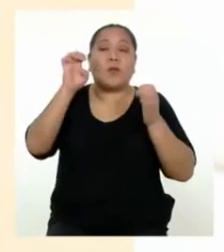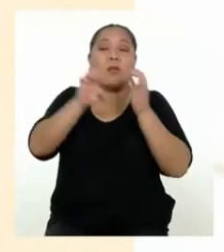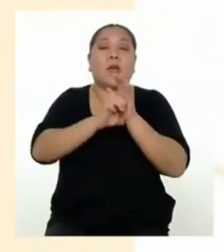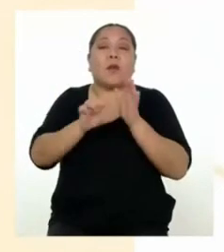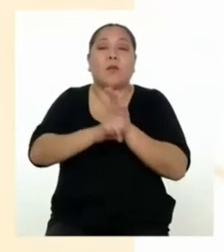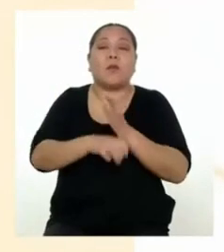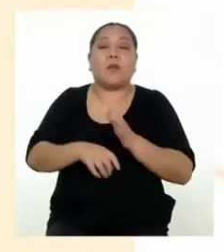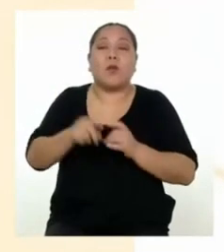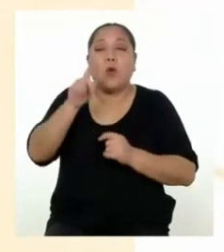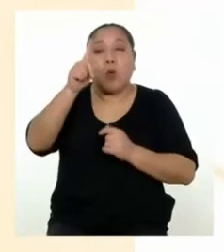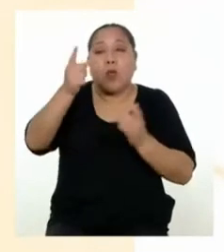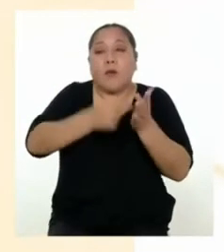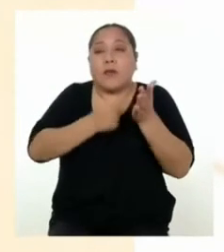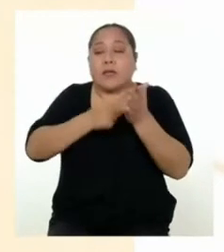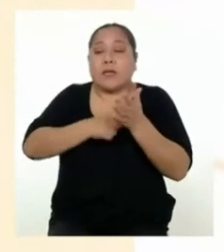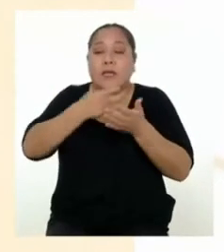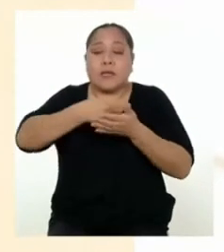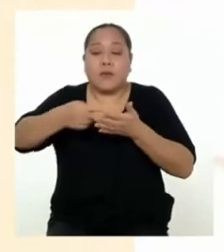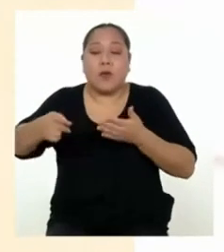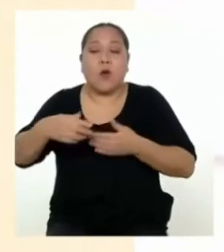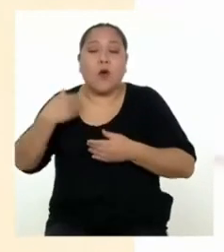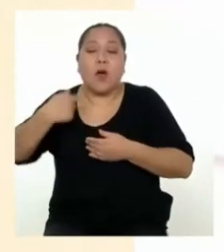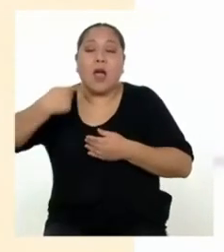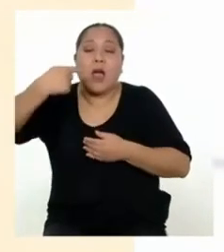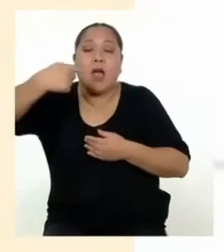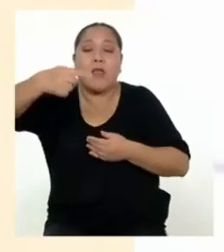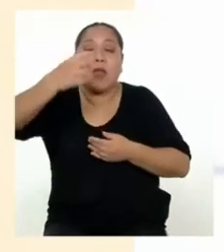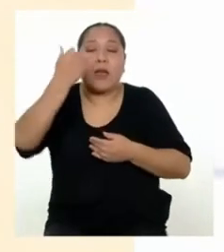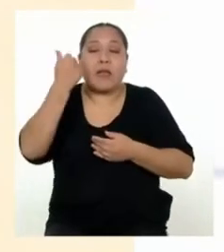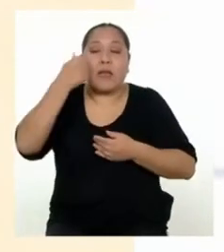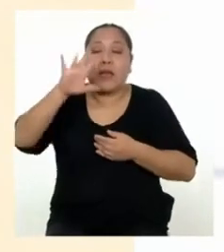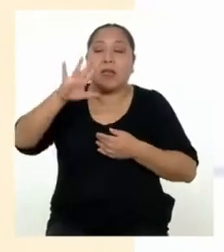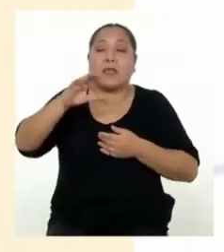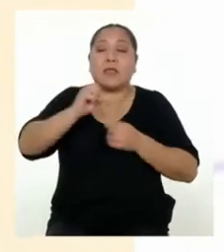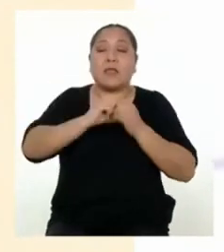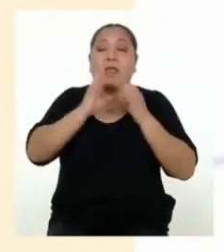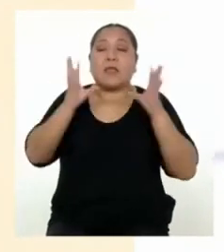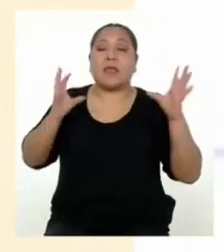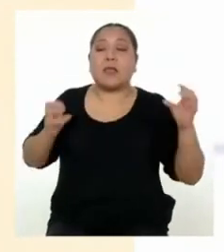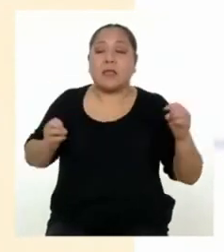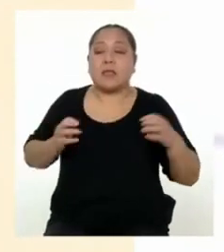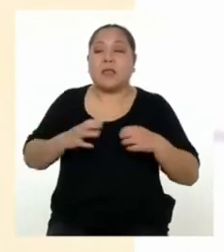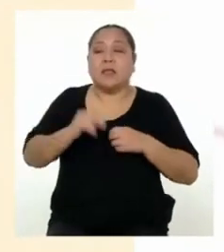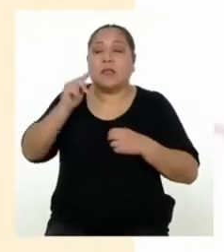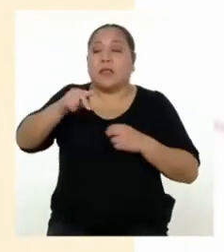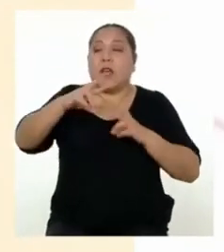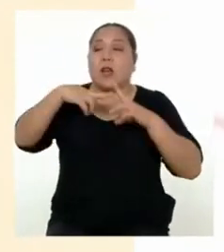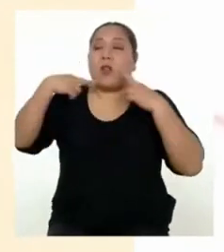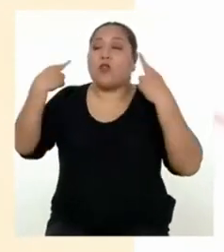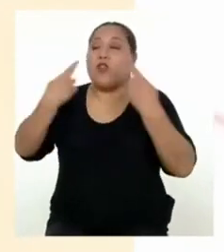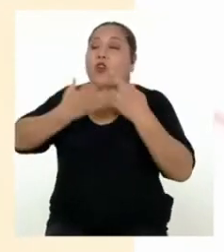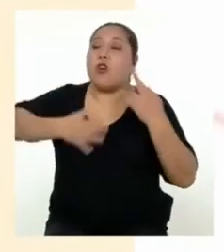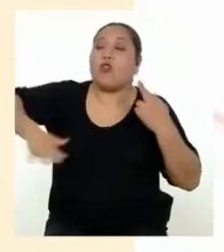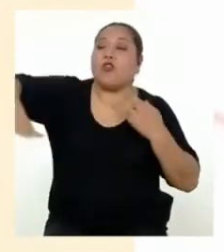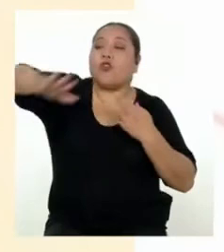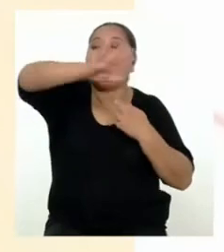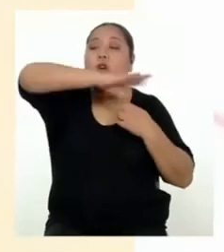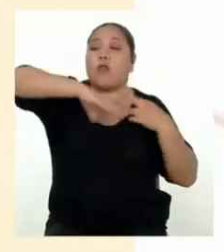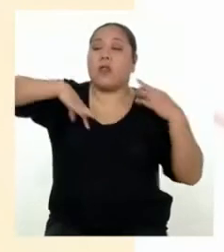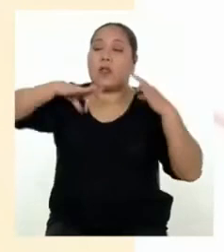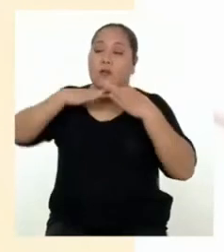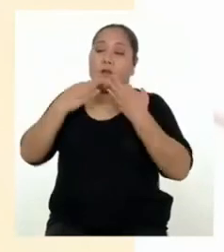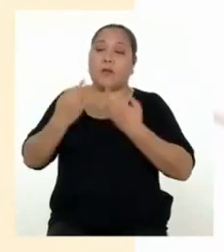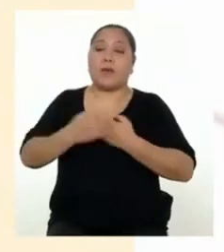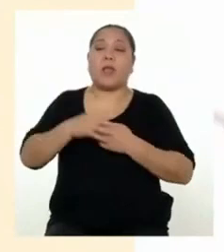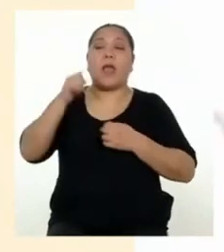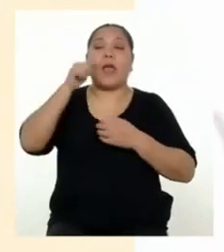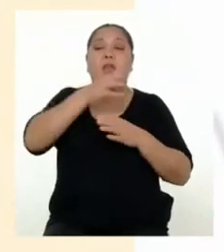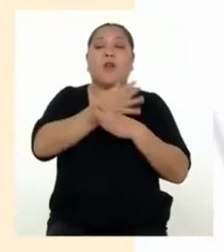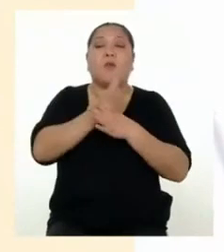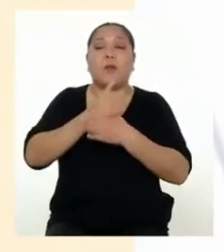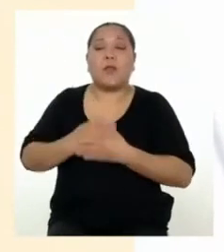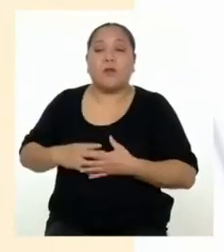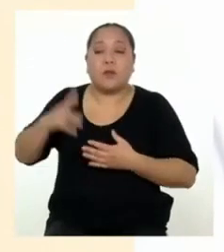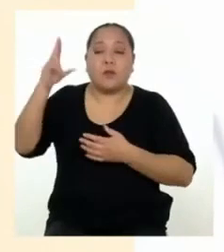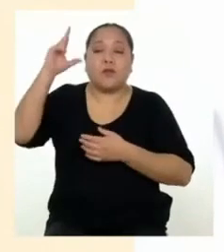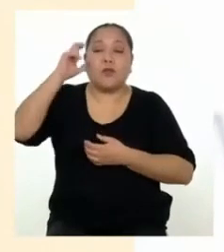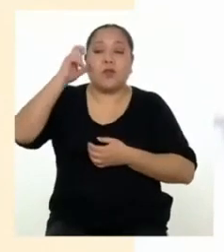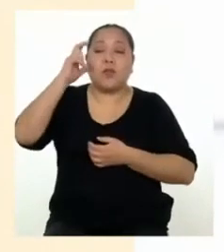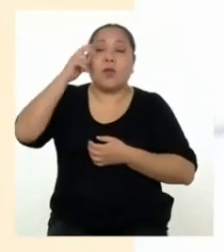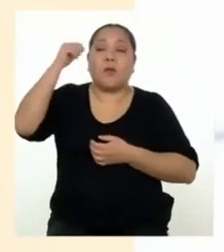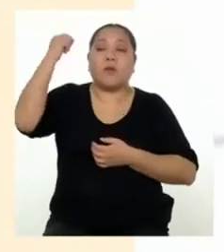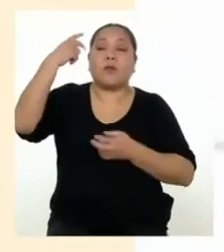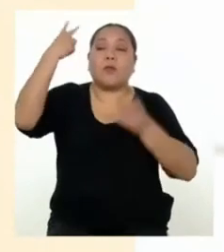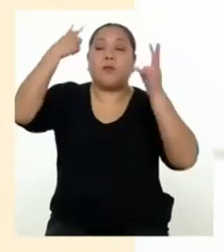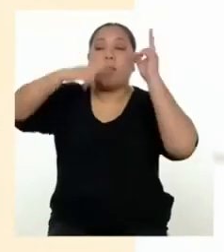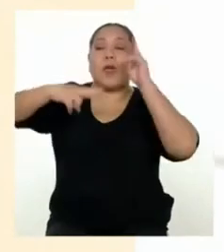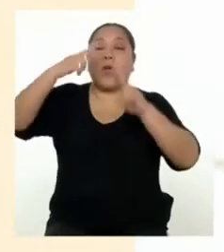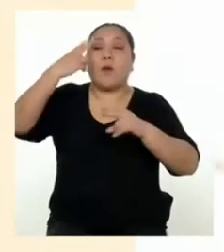Puede ser que una vez a la semana o cada 15 días se tenga una reunión con toda la familia, en la que compartamos, escuchemos y